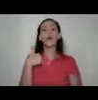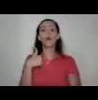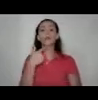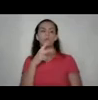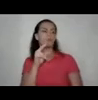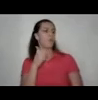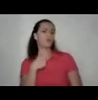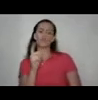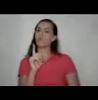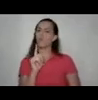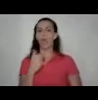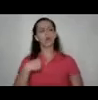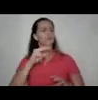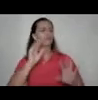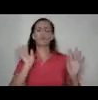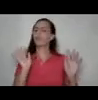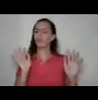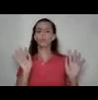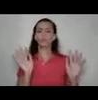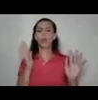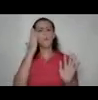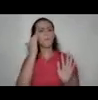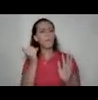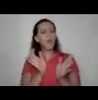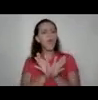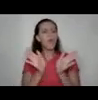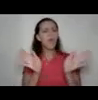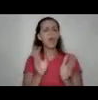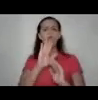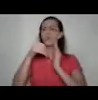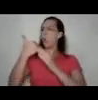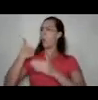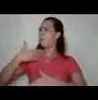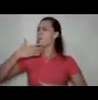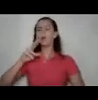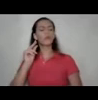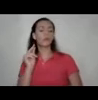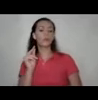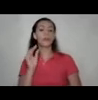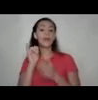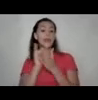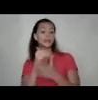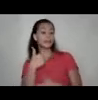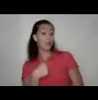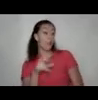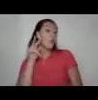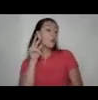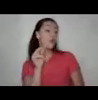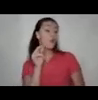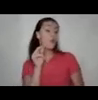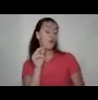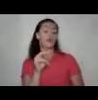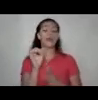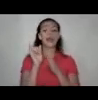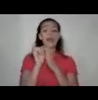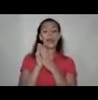ah, pero es que yo no ¿verdad? es que ¿por qué generalizan? no somos todos los hombres y en ese yo no y en ese